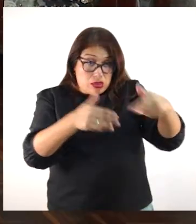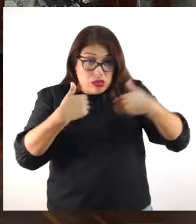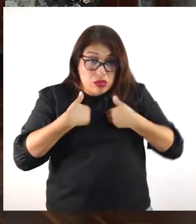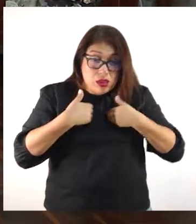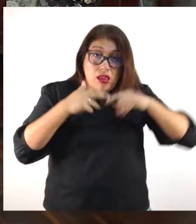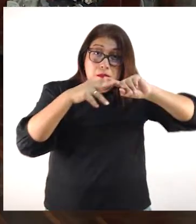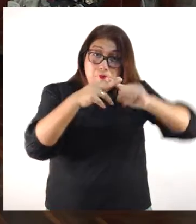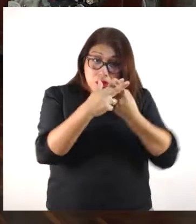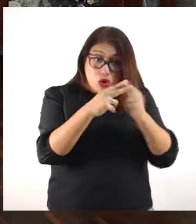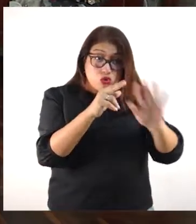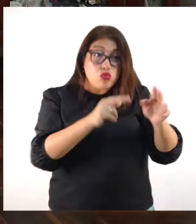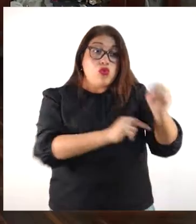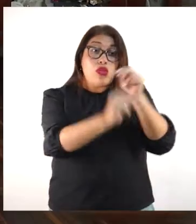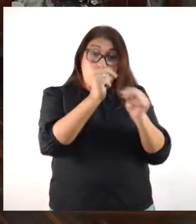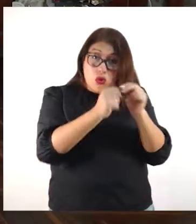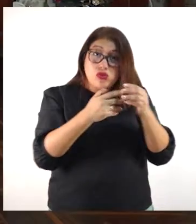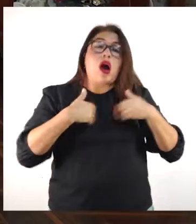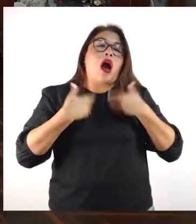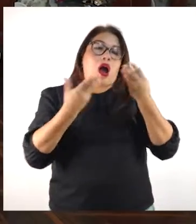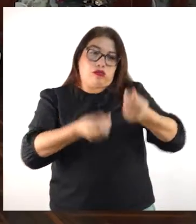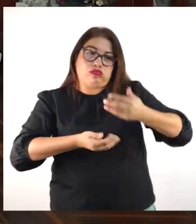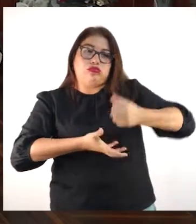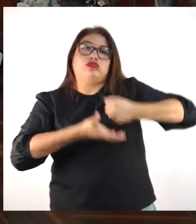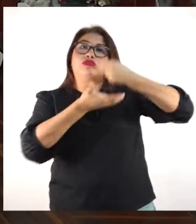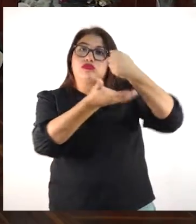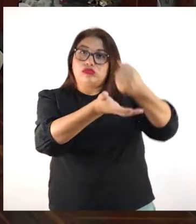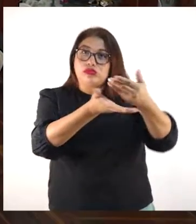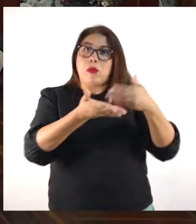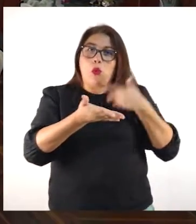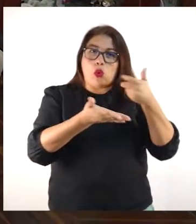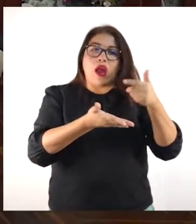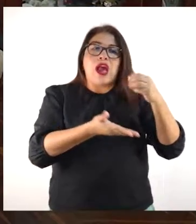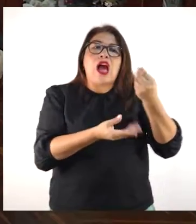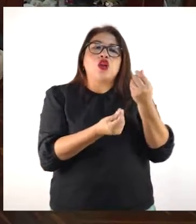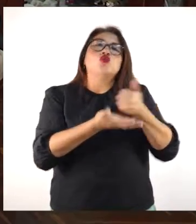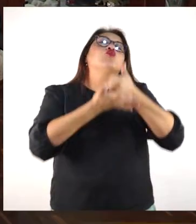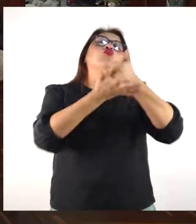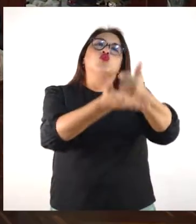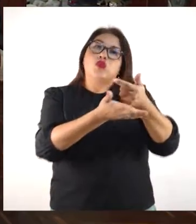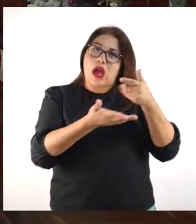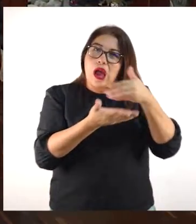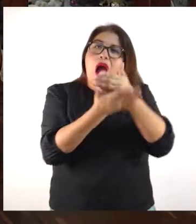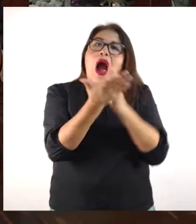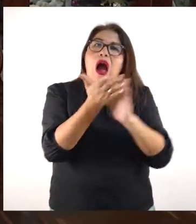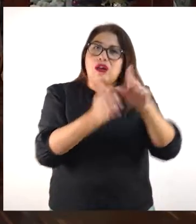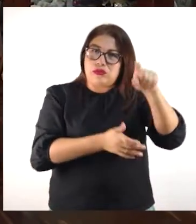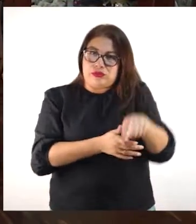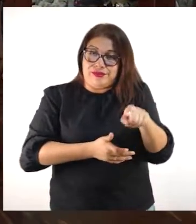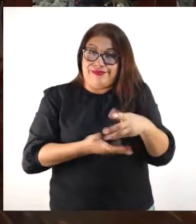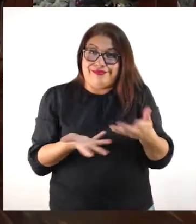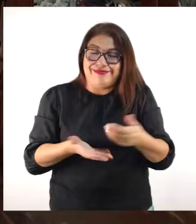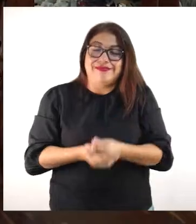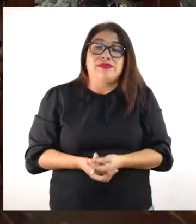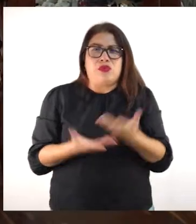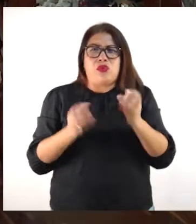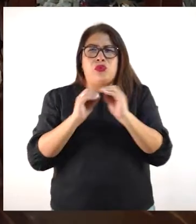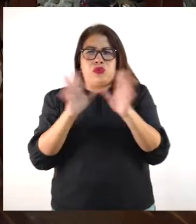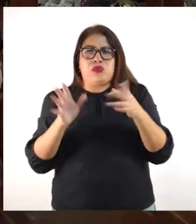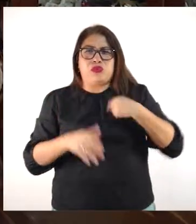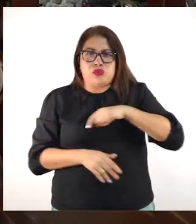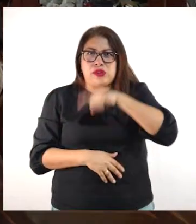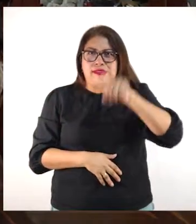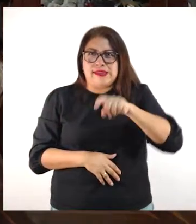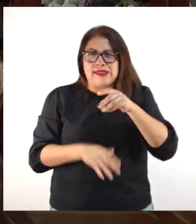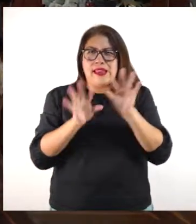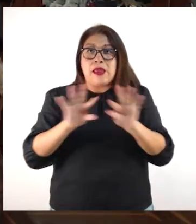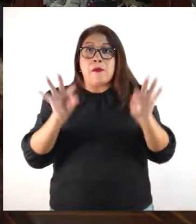en marcha pueda mejorar y pueda sostenerse. Entonces, definitivamente lo que necesitamos es, por eso